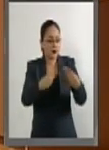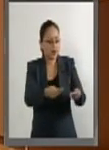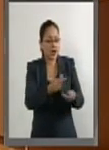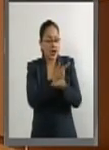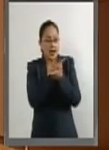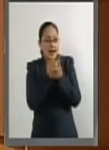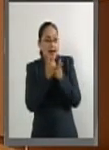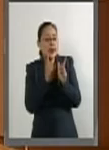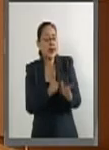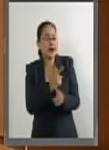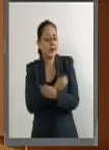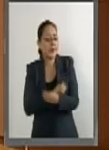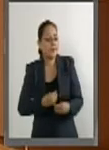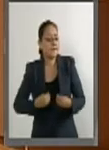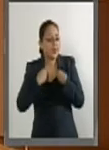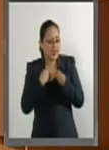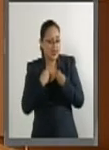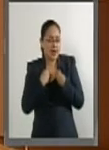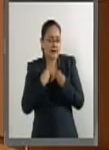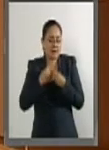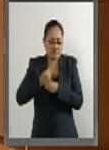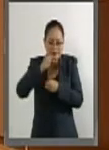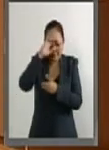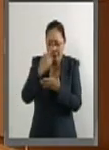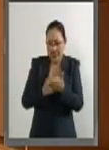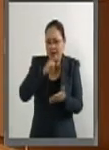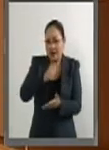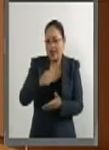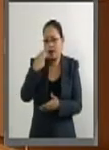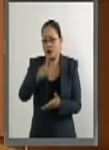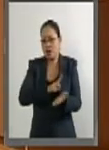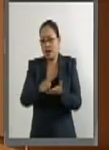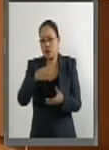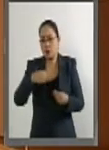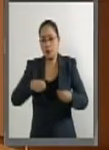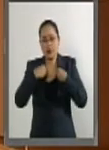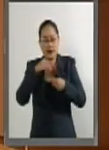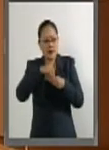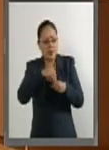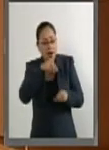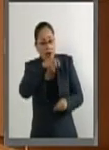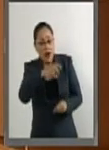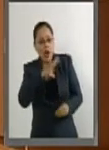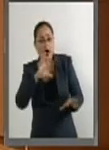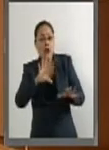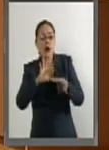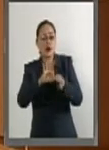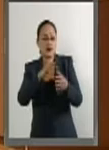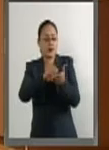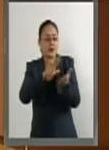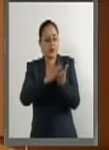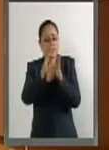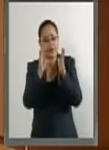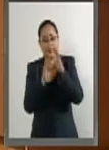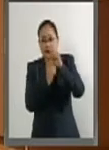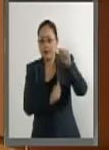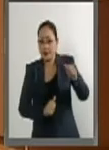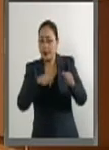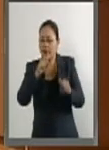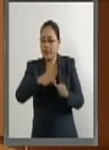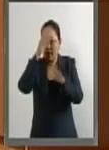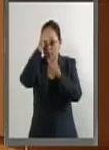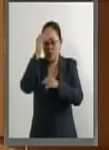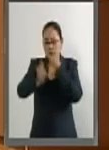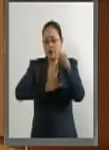libres de violencia y el derecho a la vida privada mismos que están reconocidas en nuestra Constitución y en los